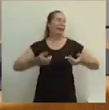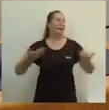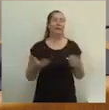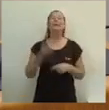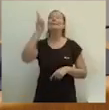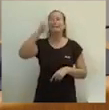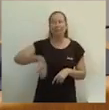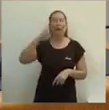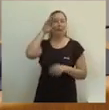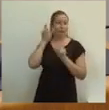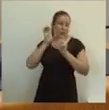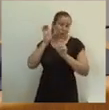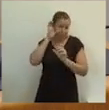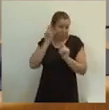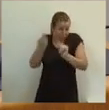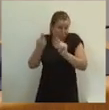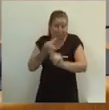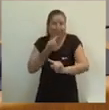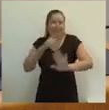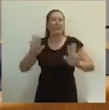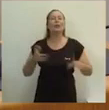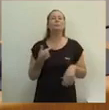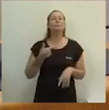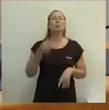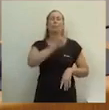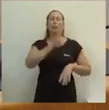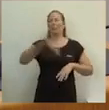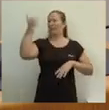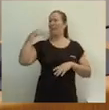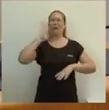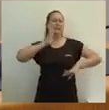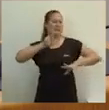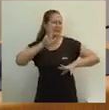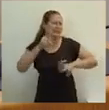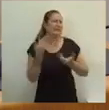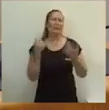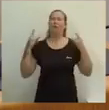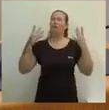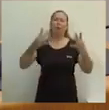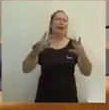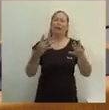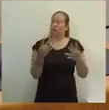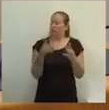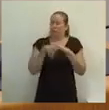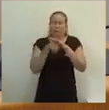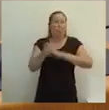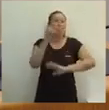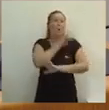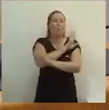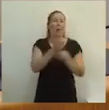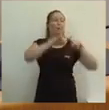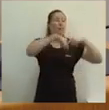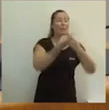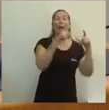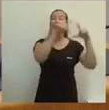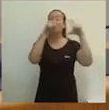literalmente, abro comillas, frente al PP de la corrupción y la mala gestión del Botanic, las familias y las empresas